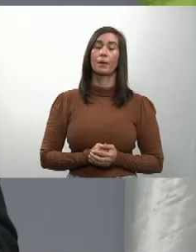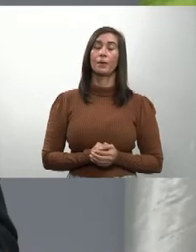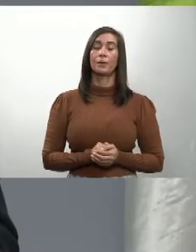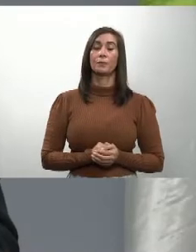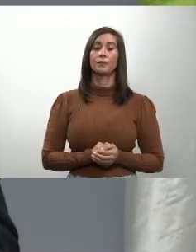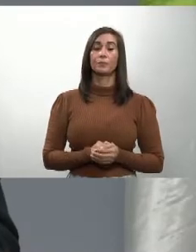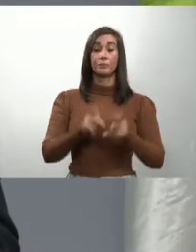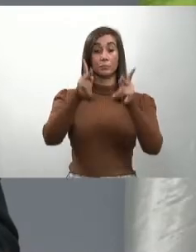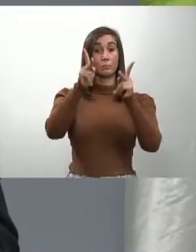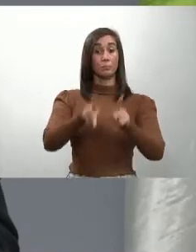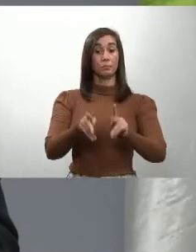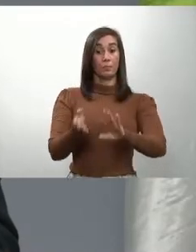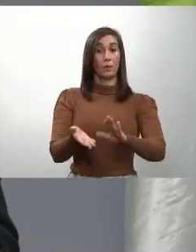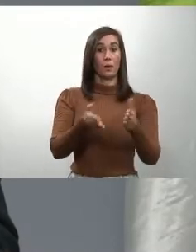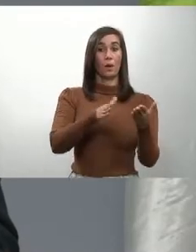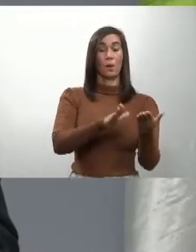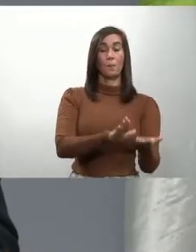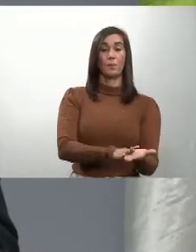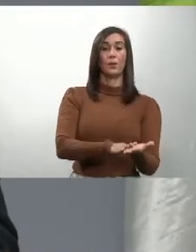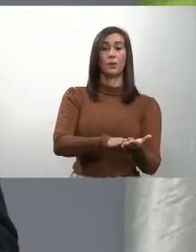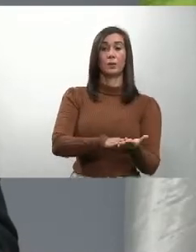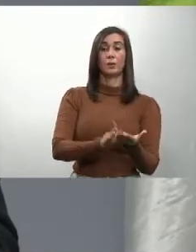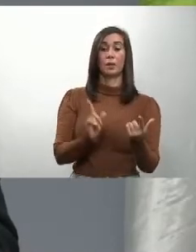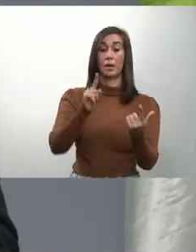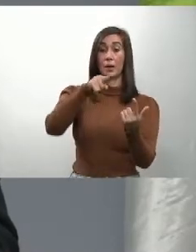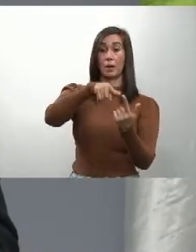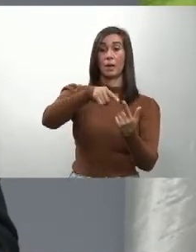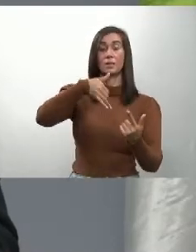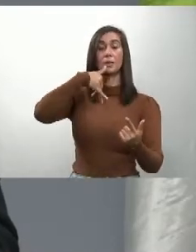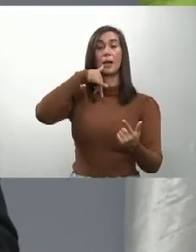de defunciones hasta el día de ayer,